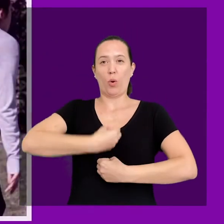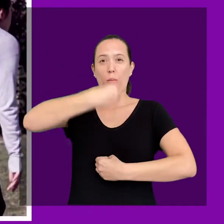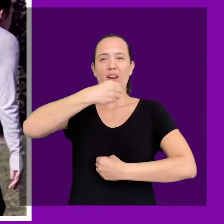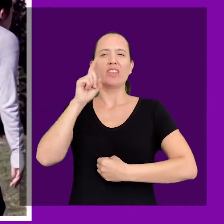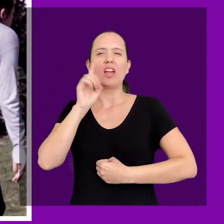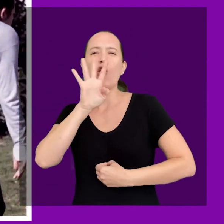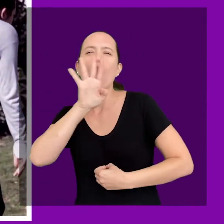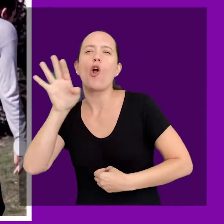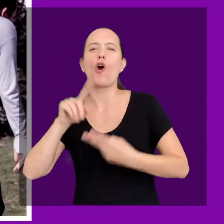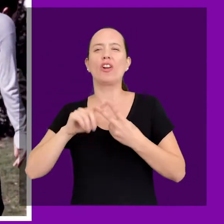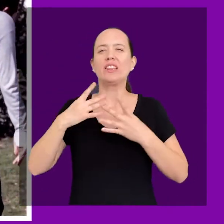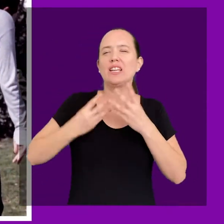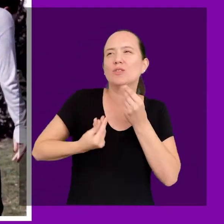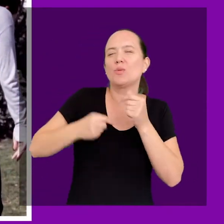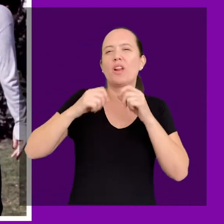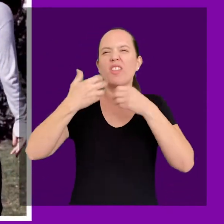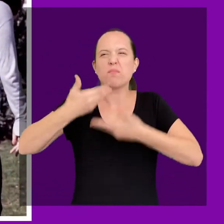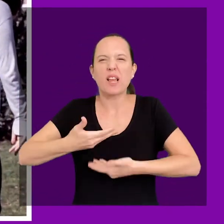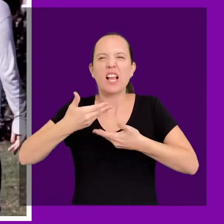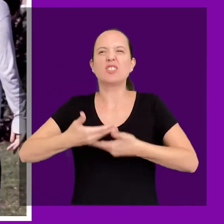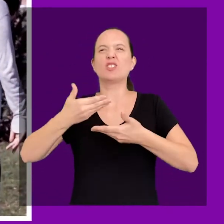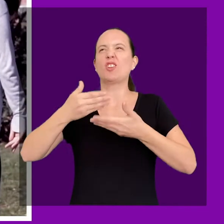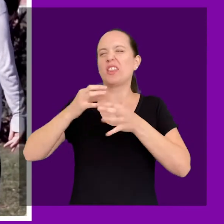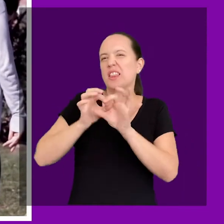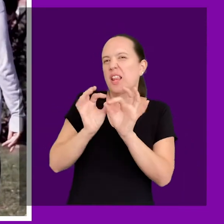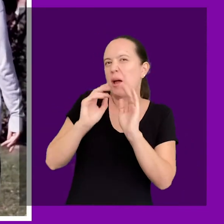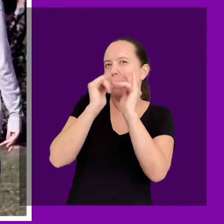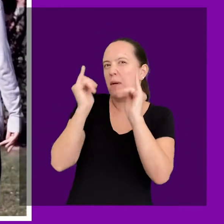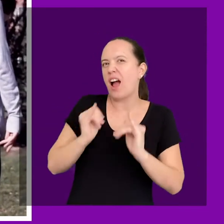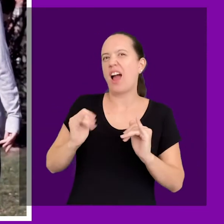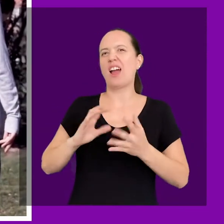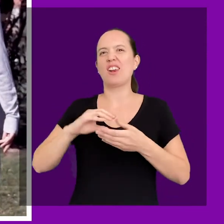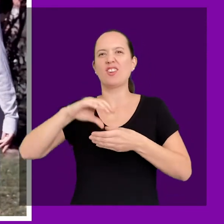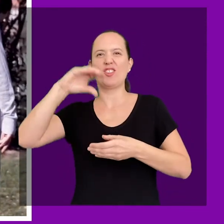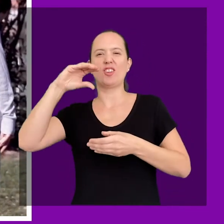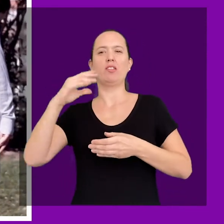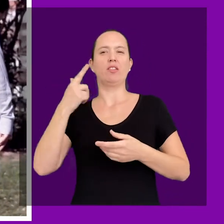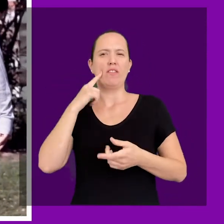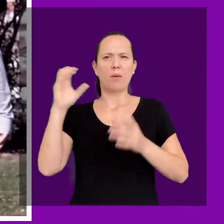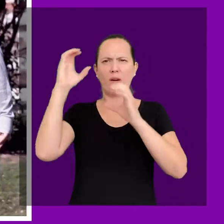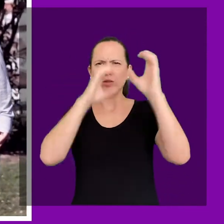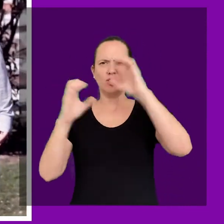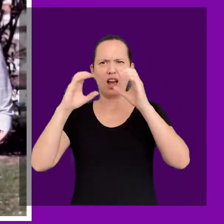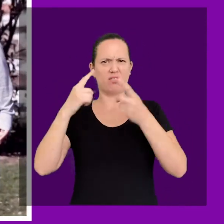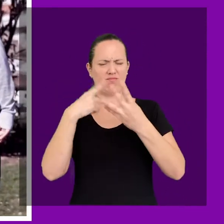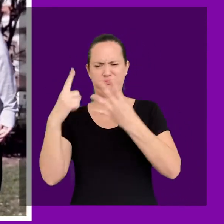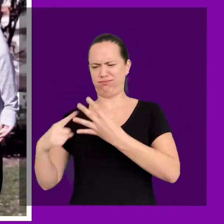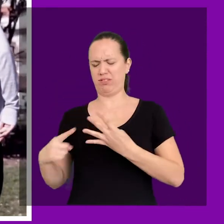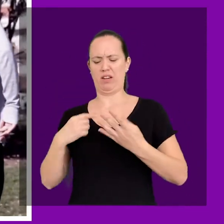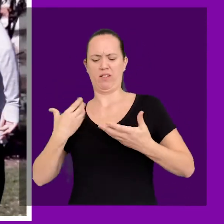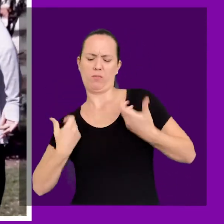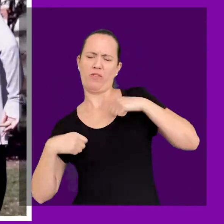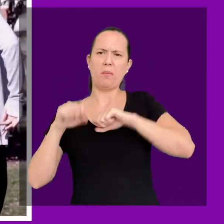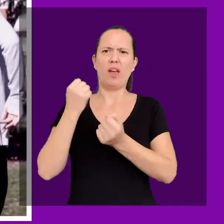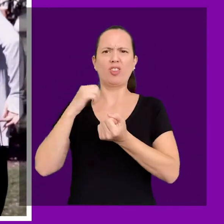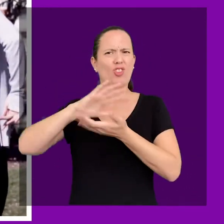por dentro, su color, textura, tamaño y peso. Exploraremos las diversas posibilidades de movimiento que posee,